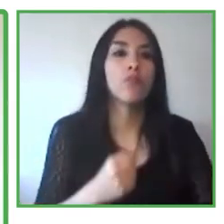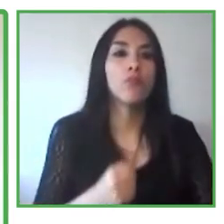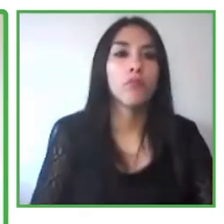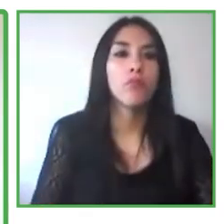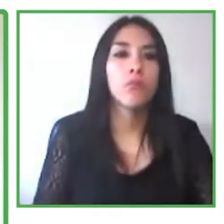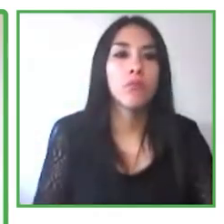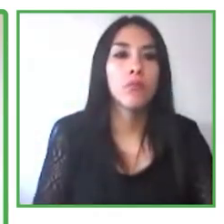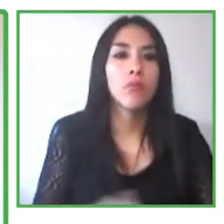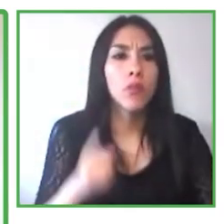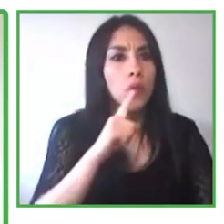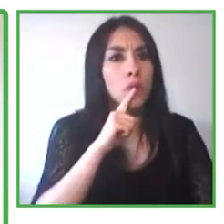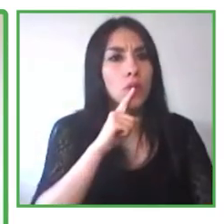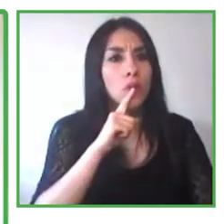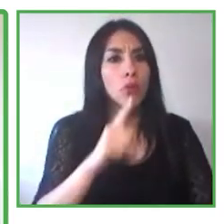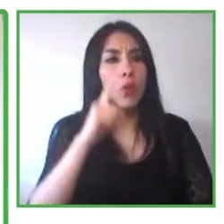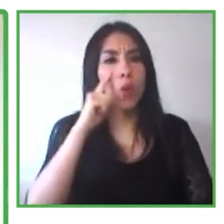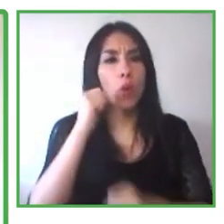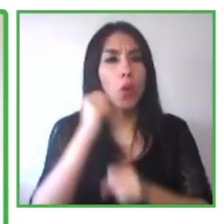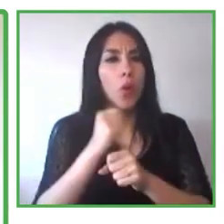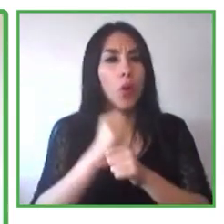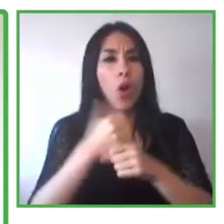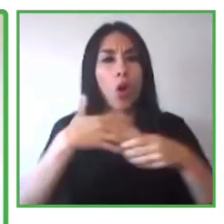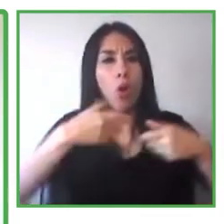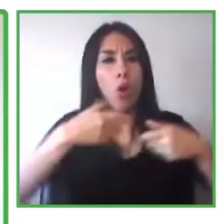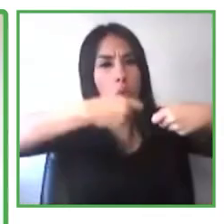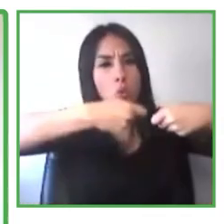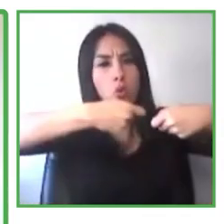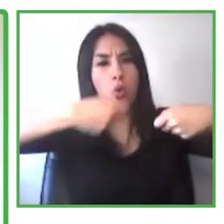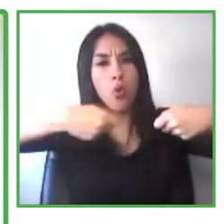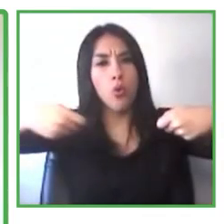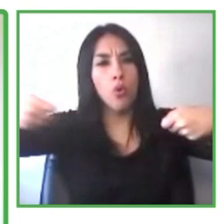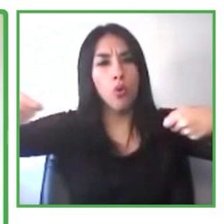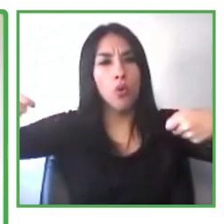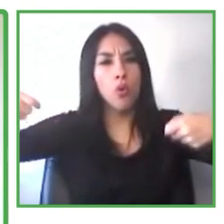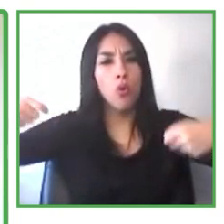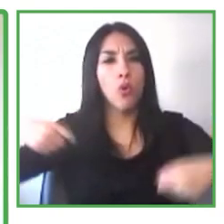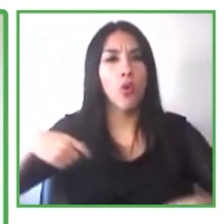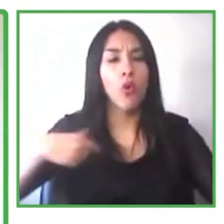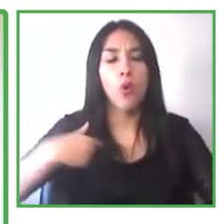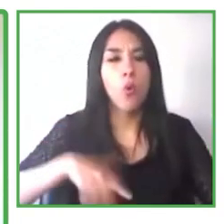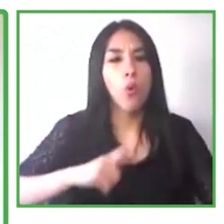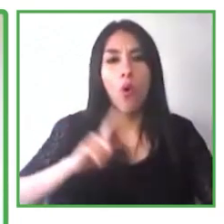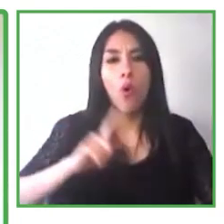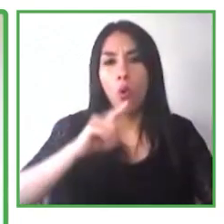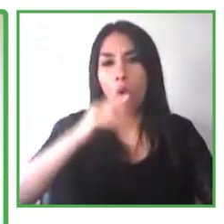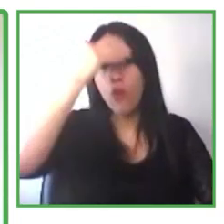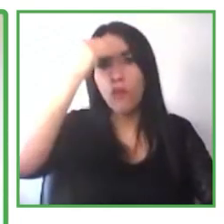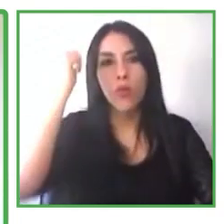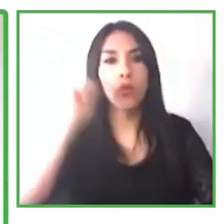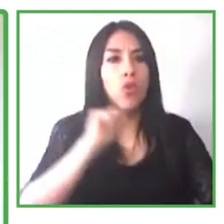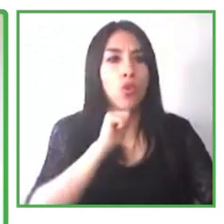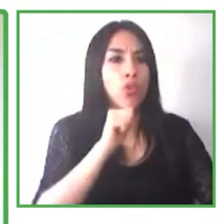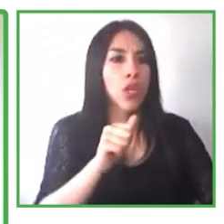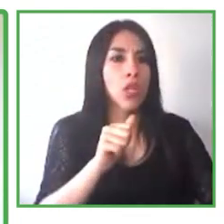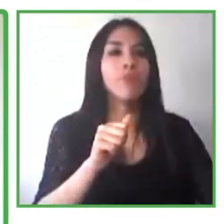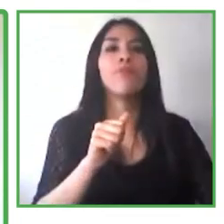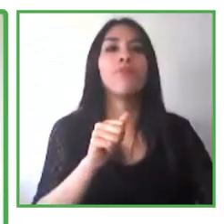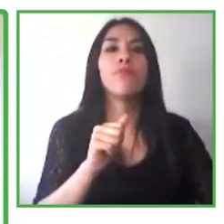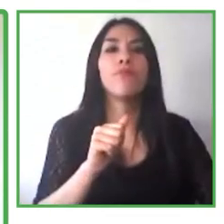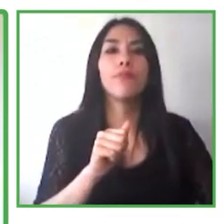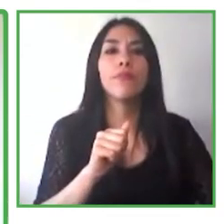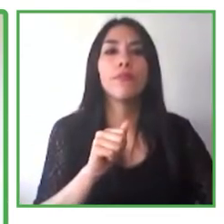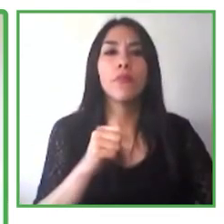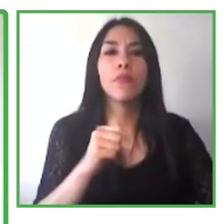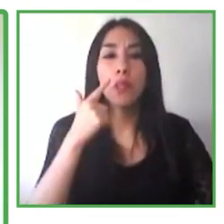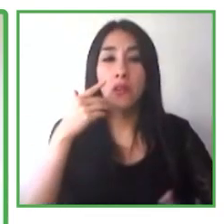Y nunca voy a olvidar cuando hablé con ella en la Hacktent, que acá es donde todos nos juntamos durante una semana, un encuentro, donde tratamos de crear